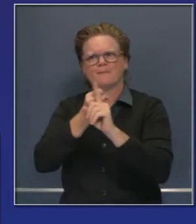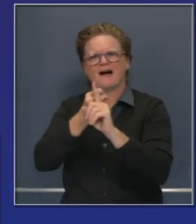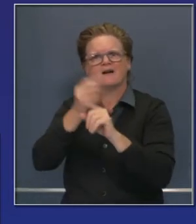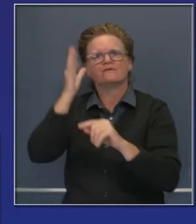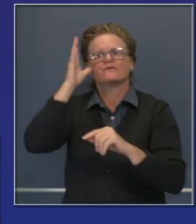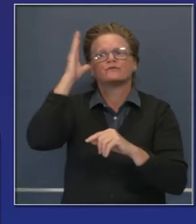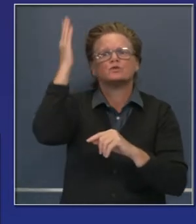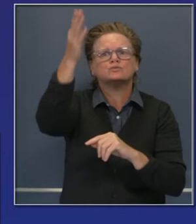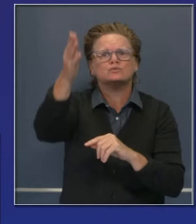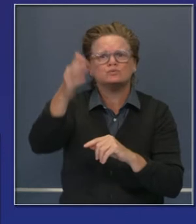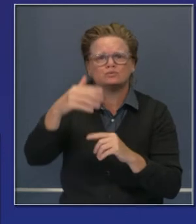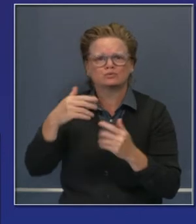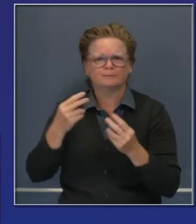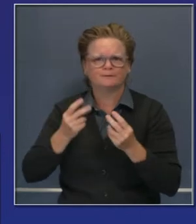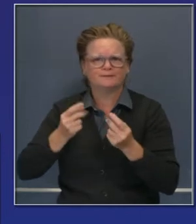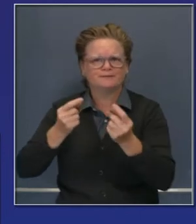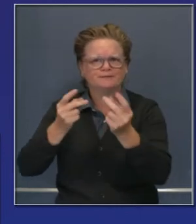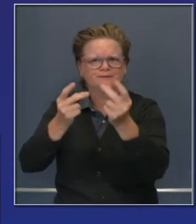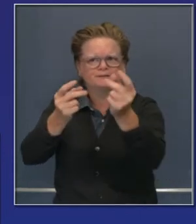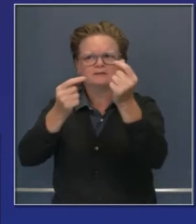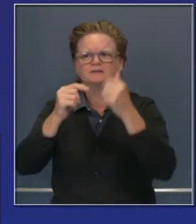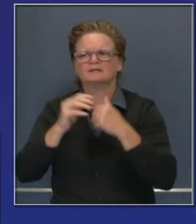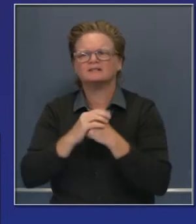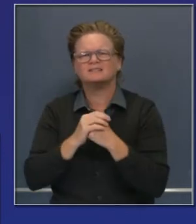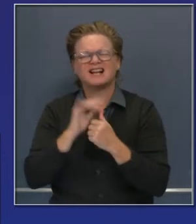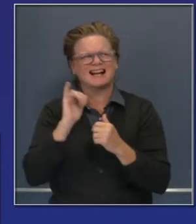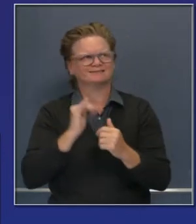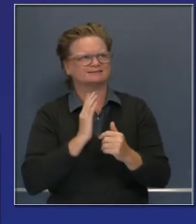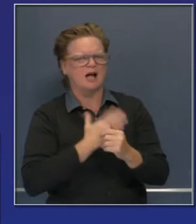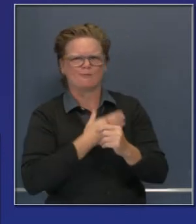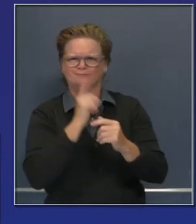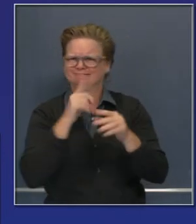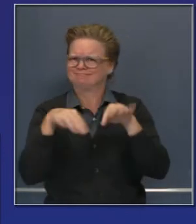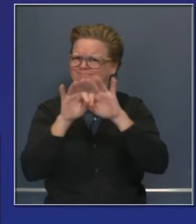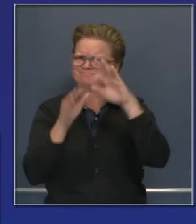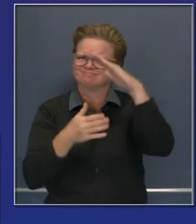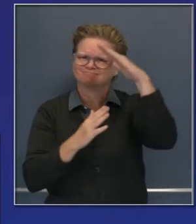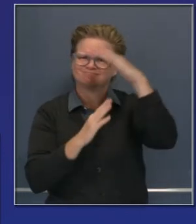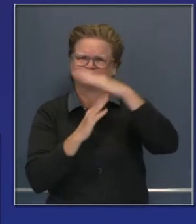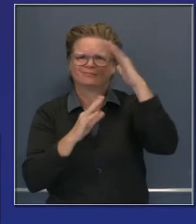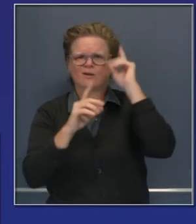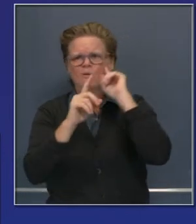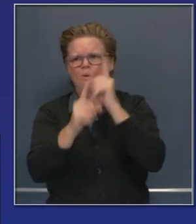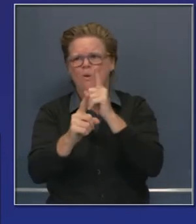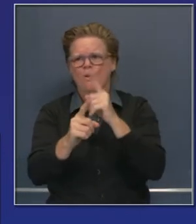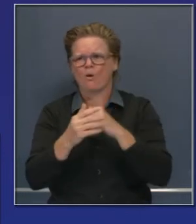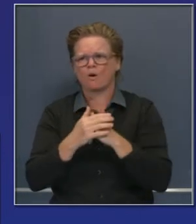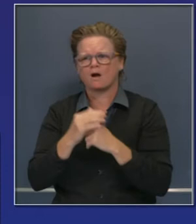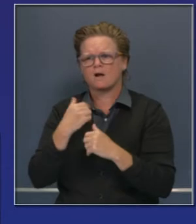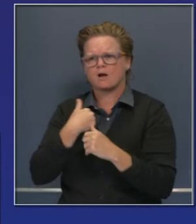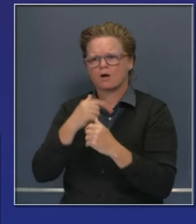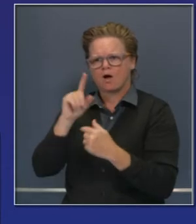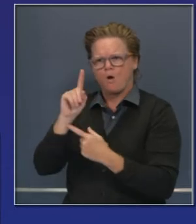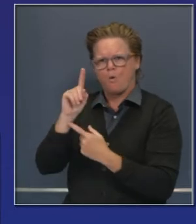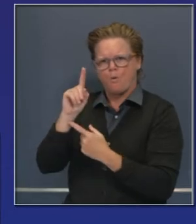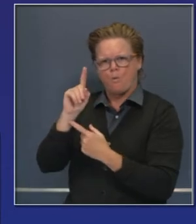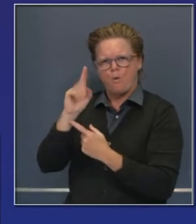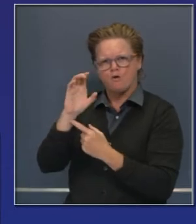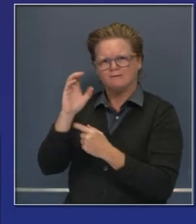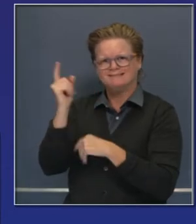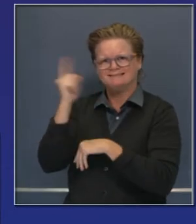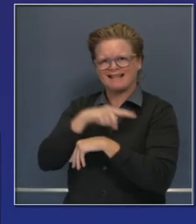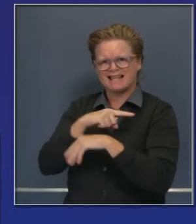abordará el retraso de los últimos 90 días a largo plazo, sin que